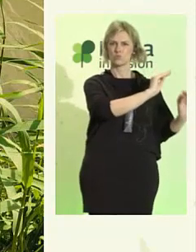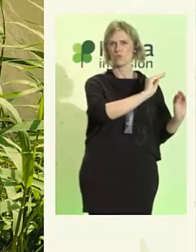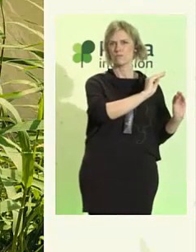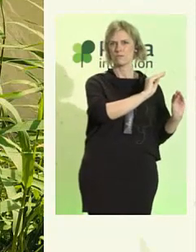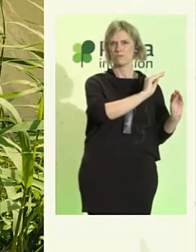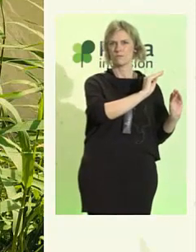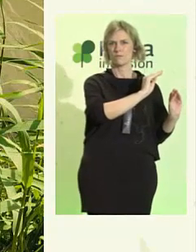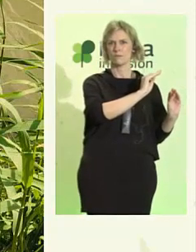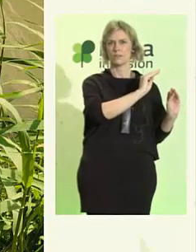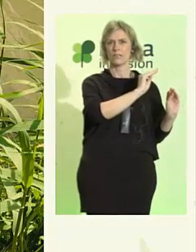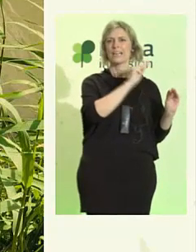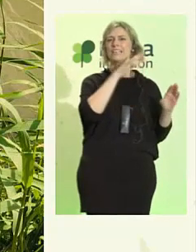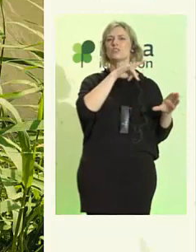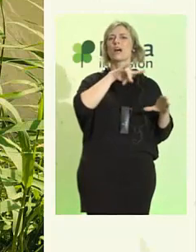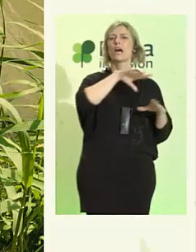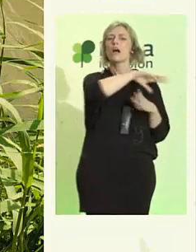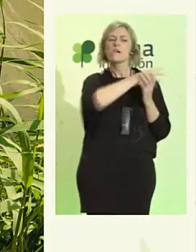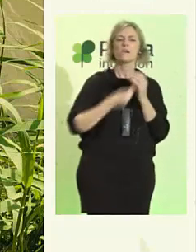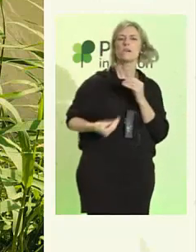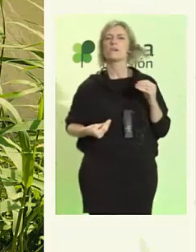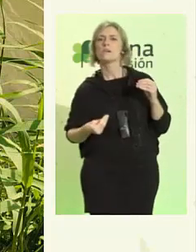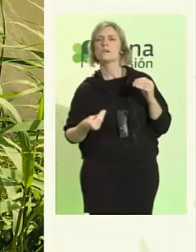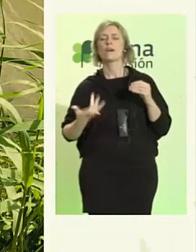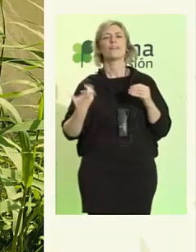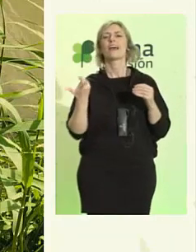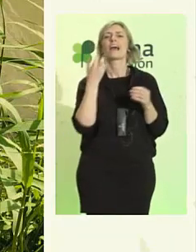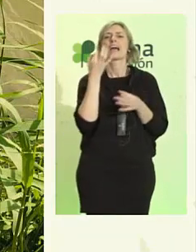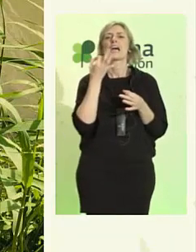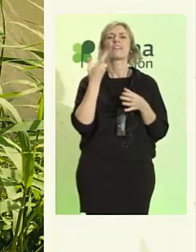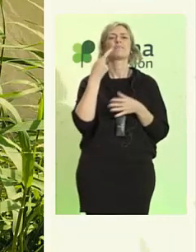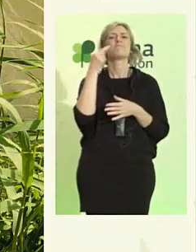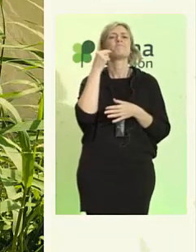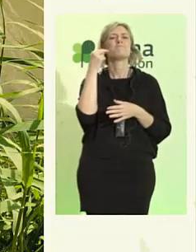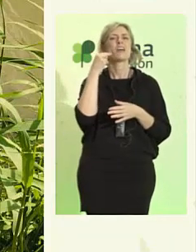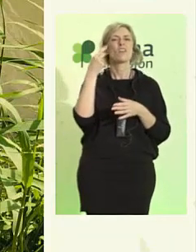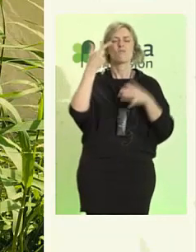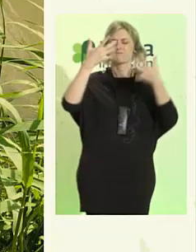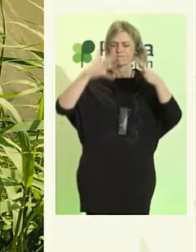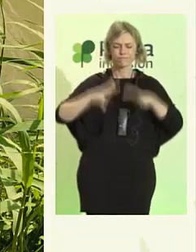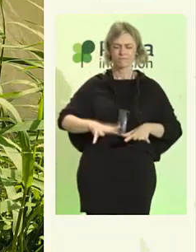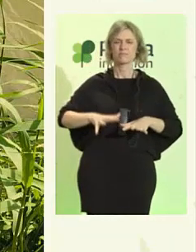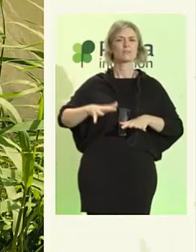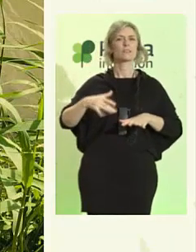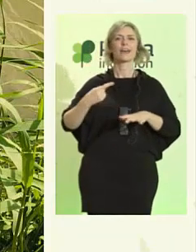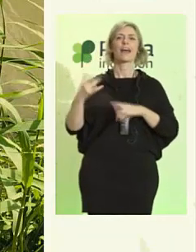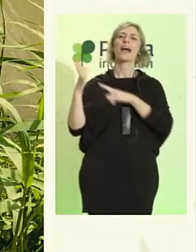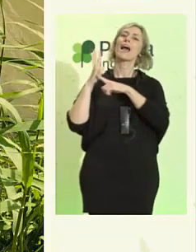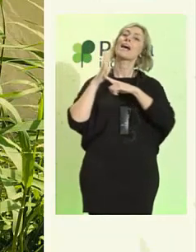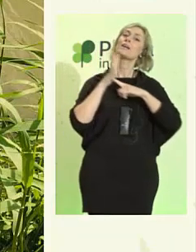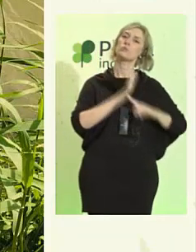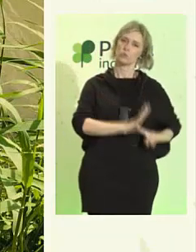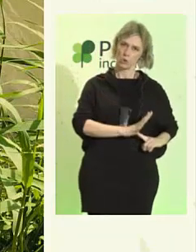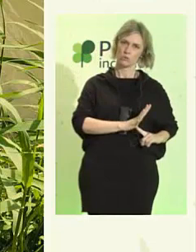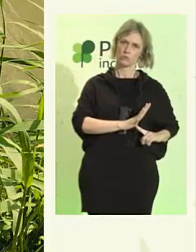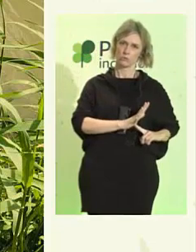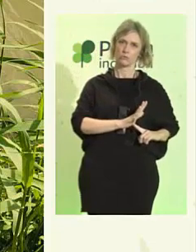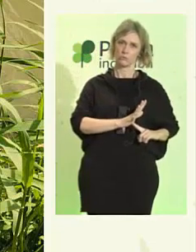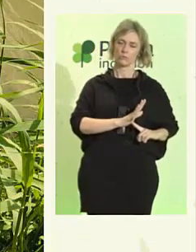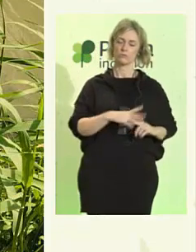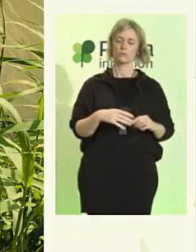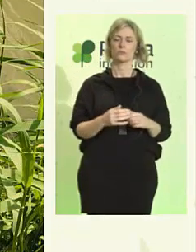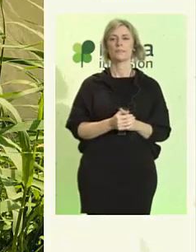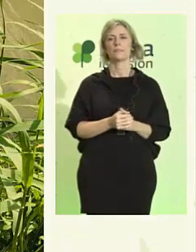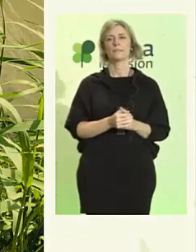Están huyendo del miedo, de la destrucción, de la exclusión. Yo tengo